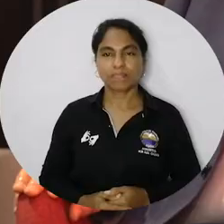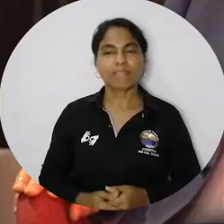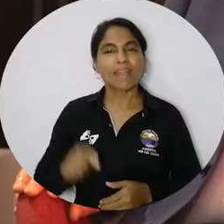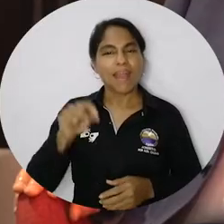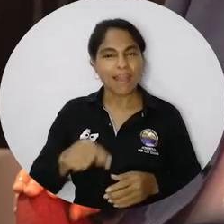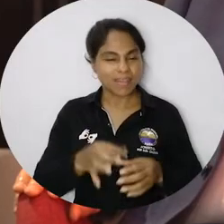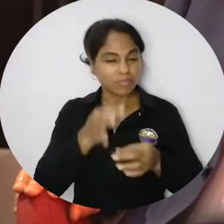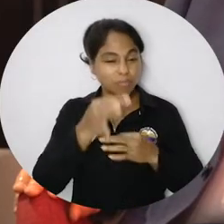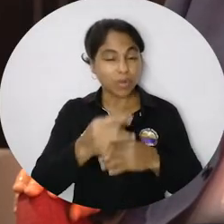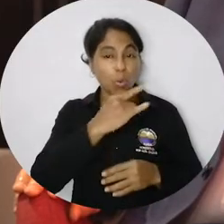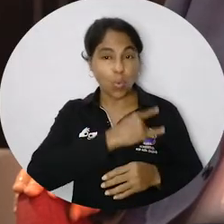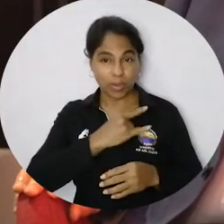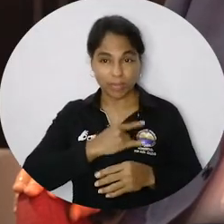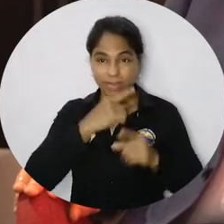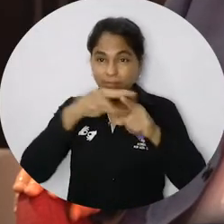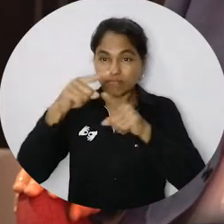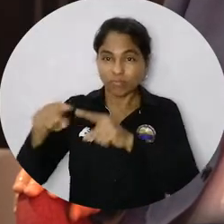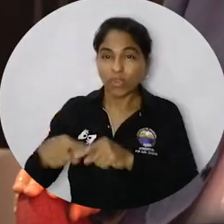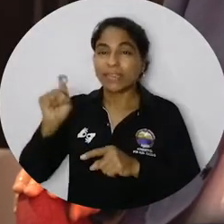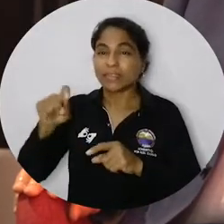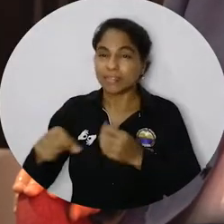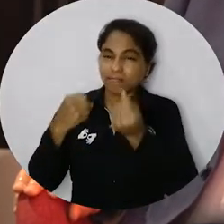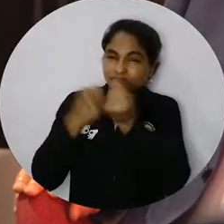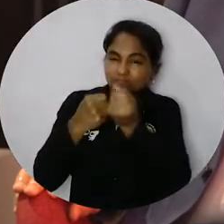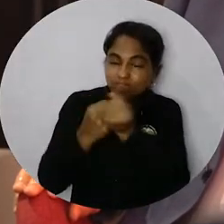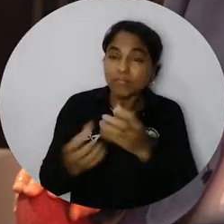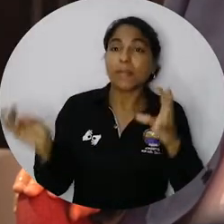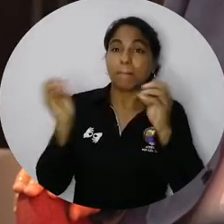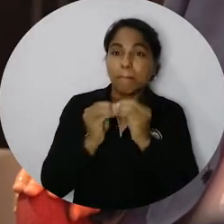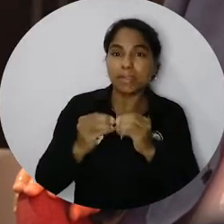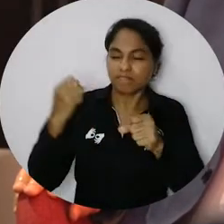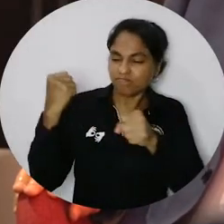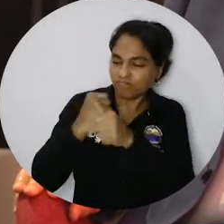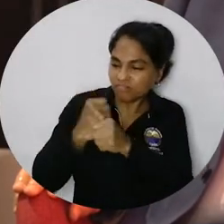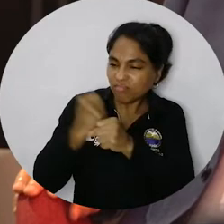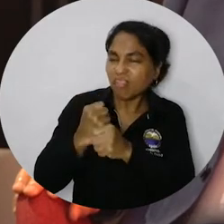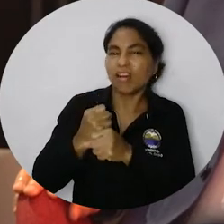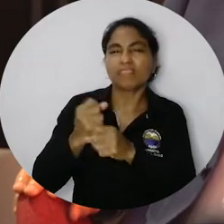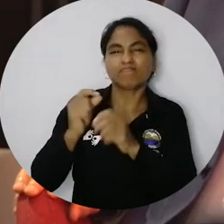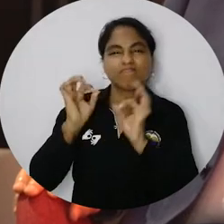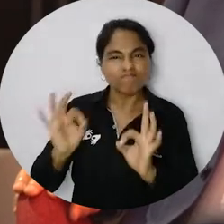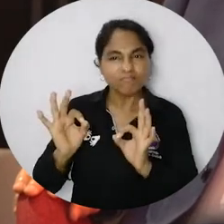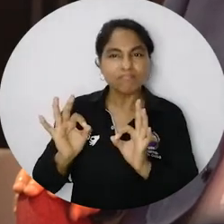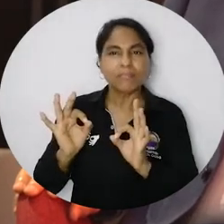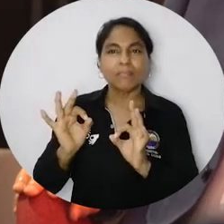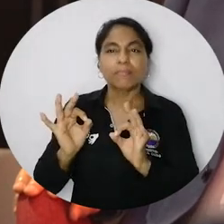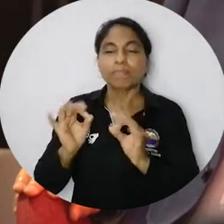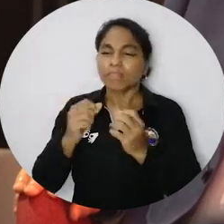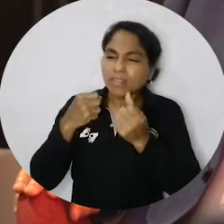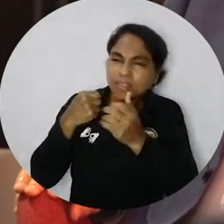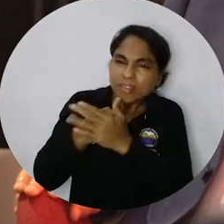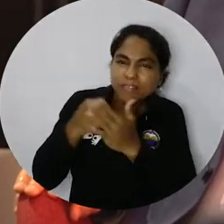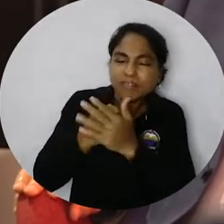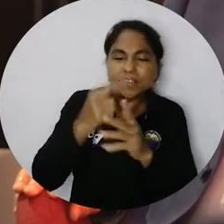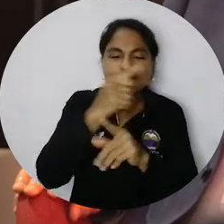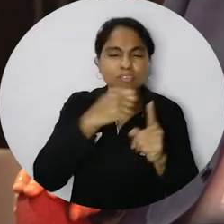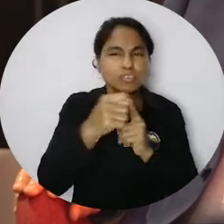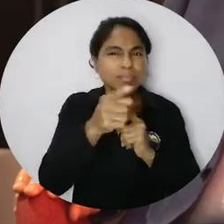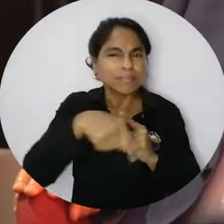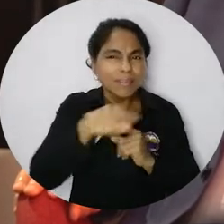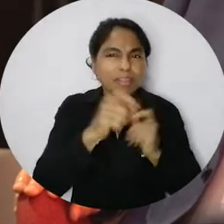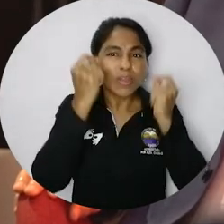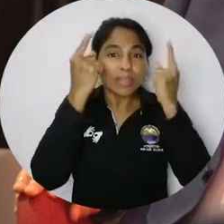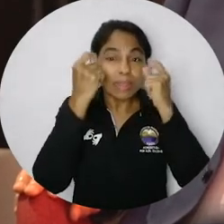Creo que como región las universidades tenemos que contribuir un poquito más y trabajar de forma más sinérgica y procurar que la sociedad